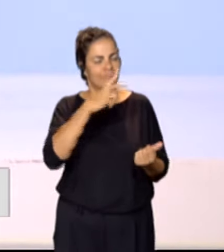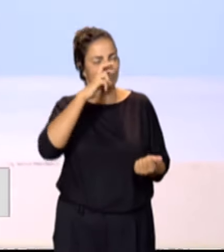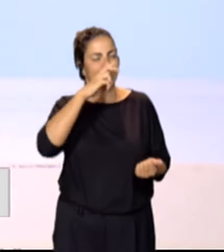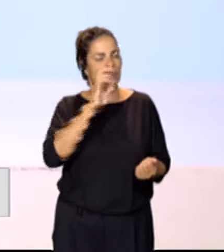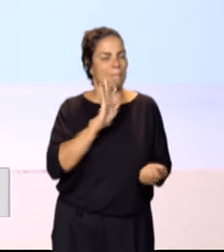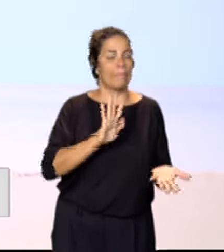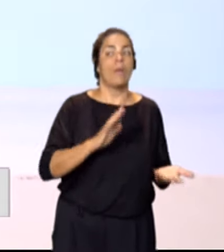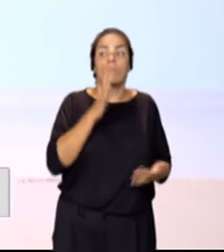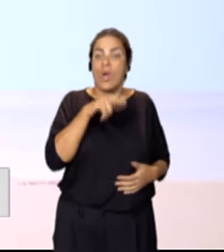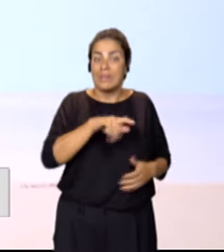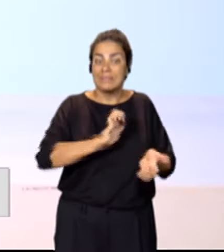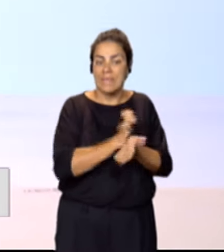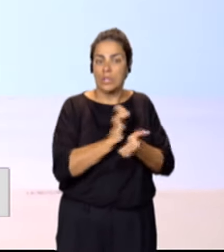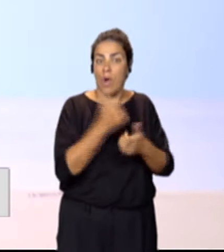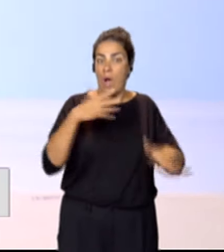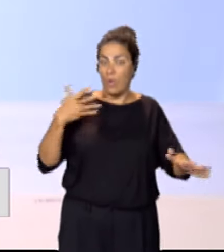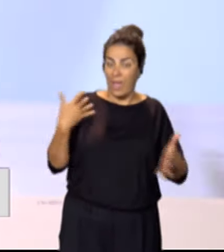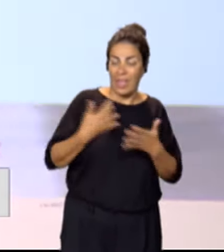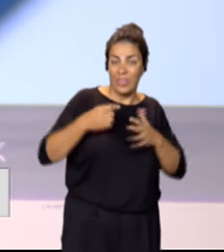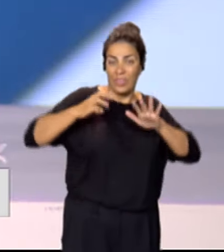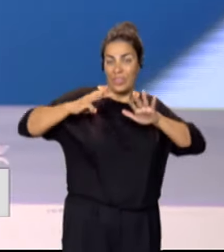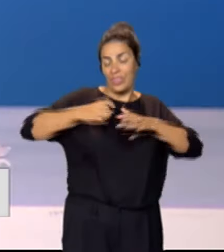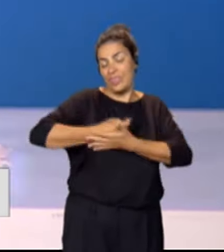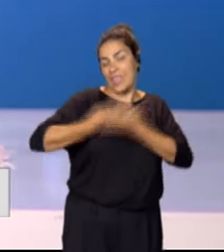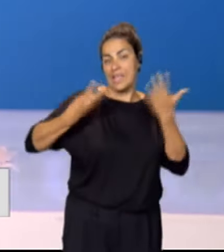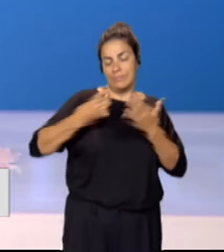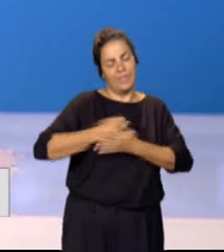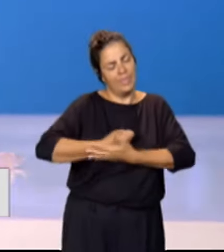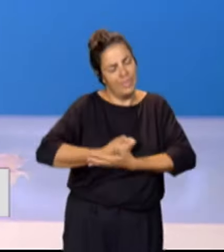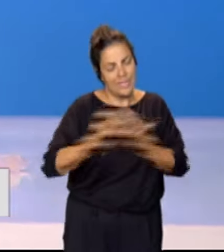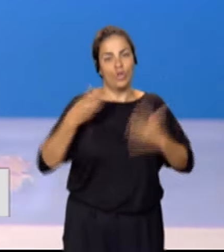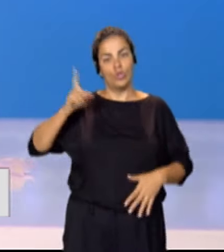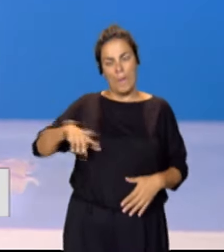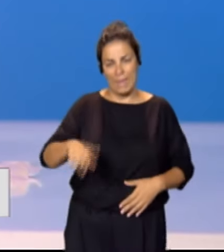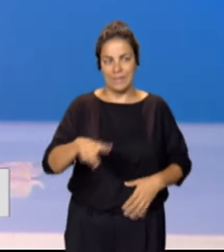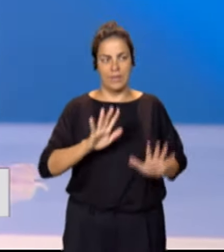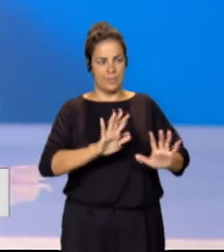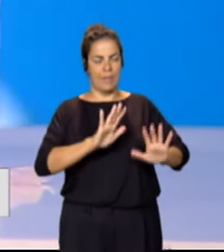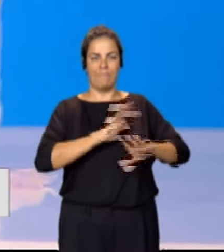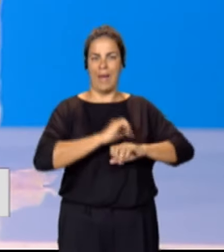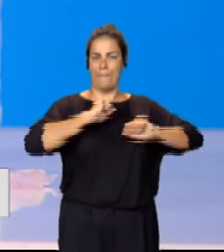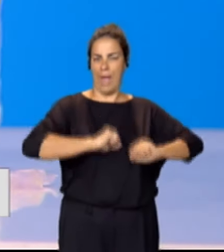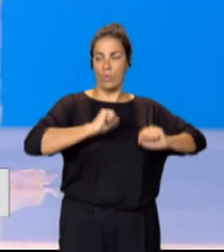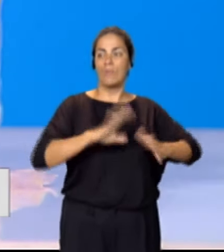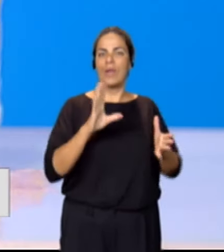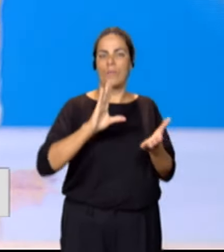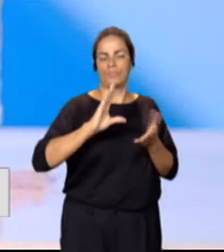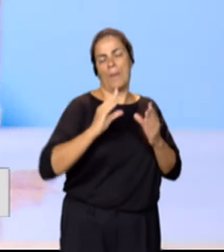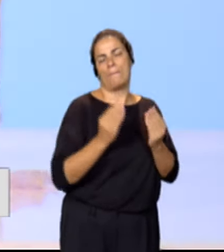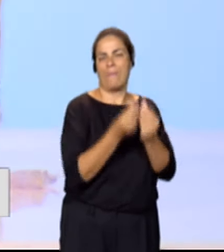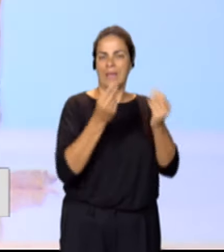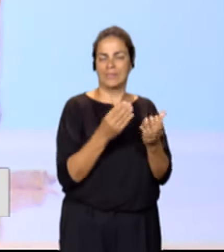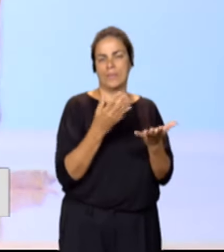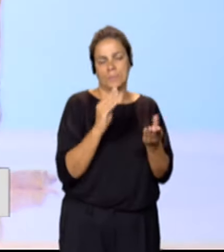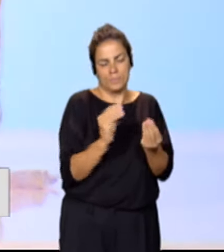18 meses, porque tiene 18 meses de maduración, es una pasta untuosa, es una pasta que al ser de leche de vaca tiene tanta